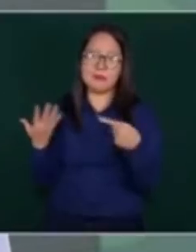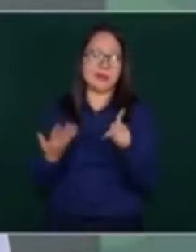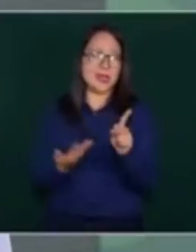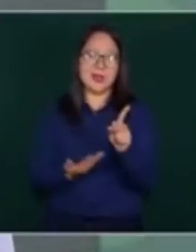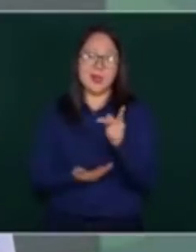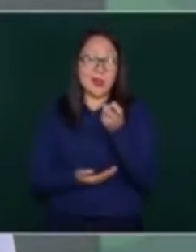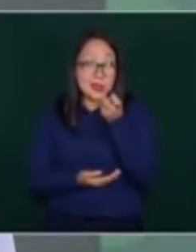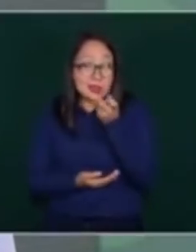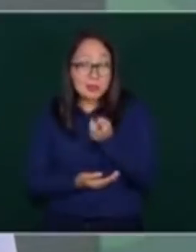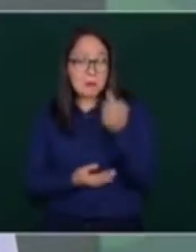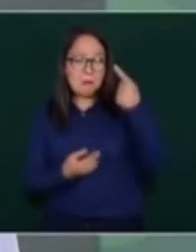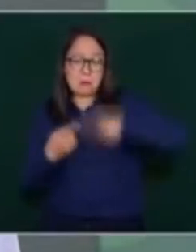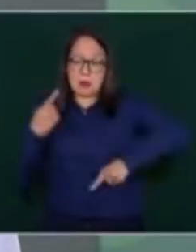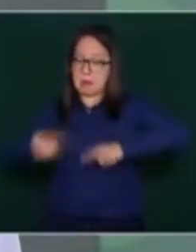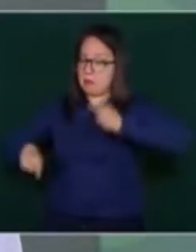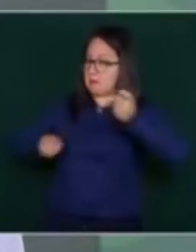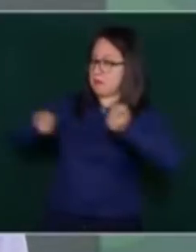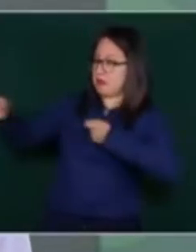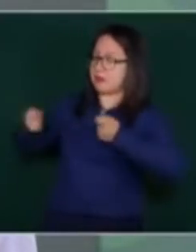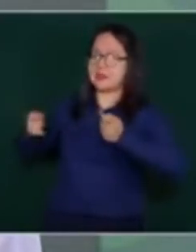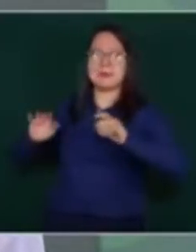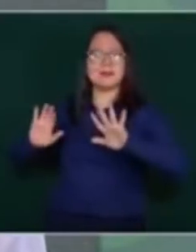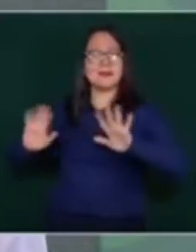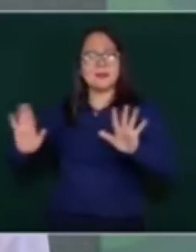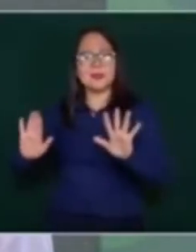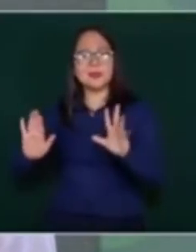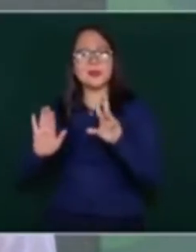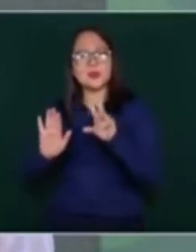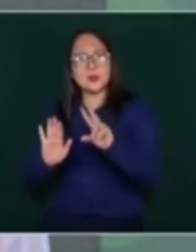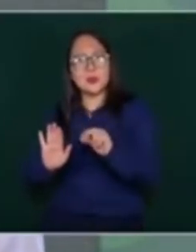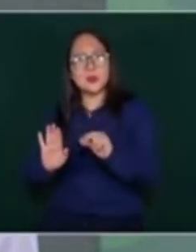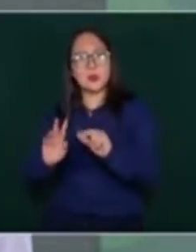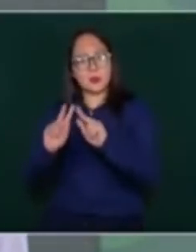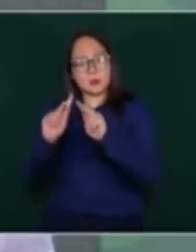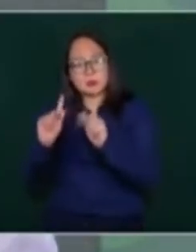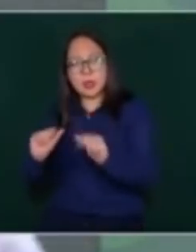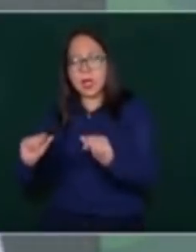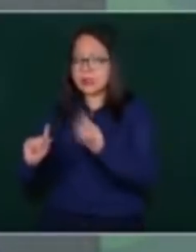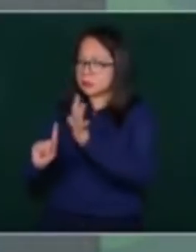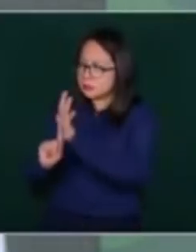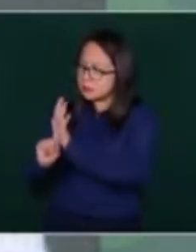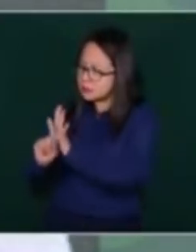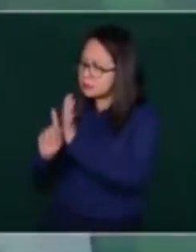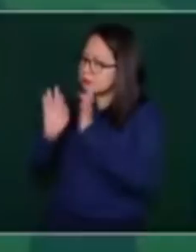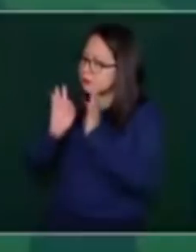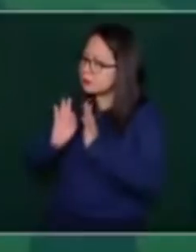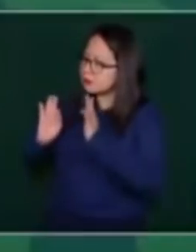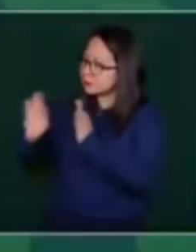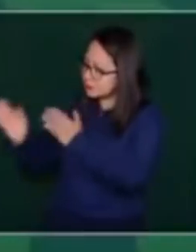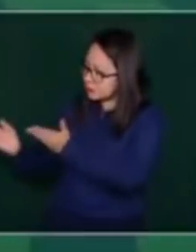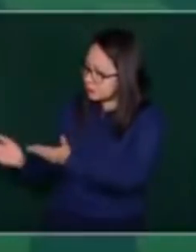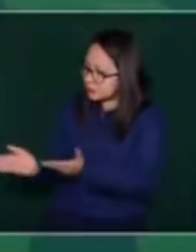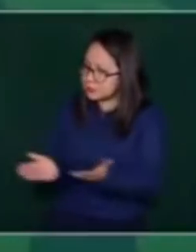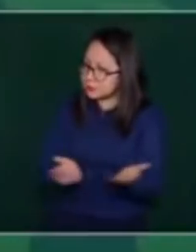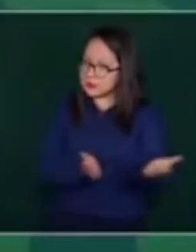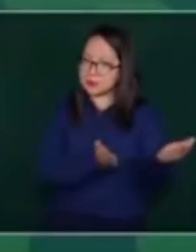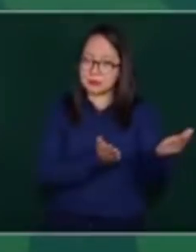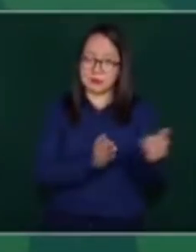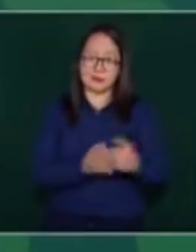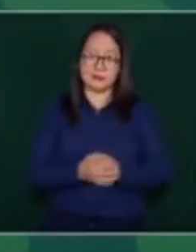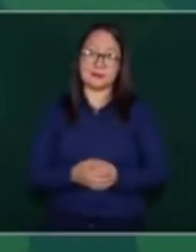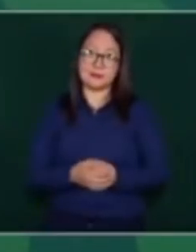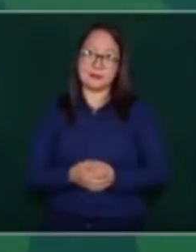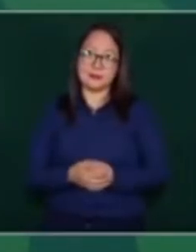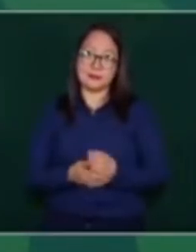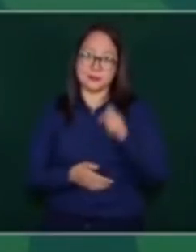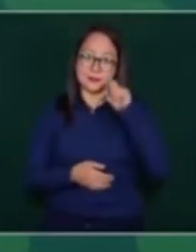pero lo mejor es persuadir, es convencer. Bueno, esto ya lo traen de campaña,